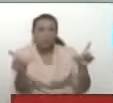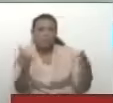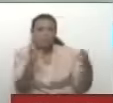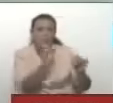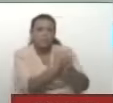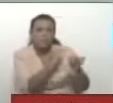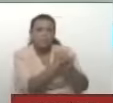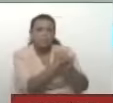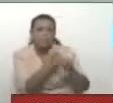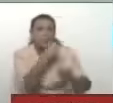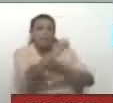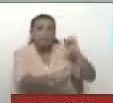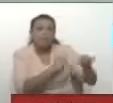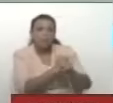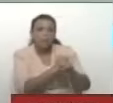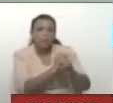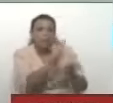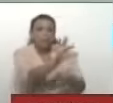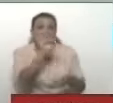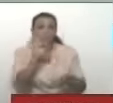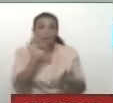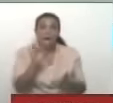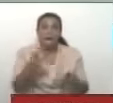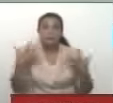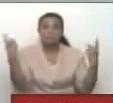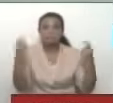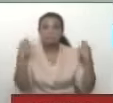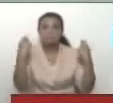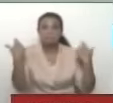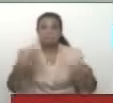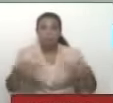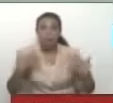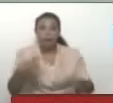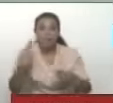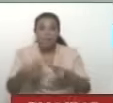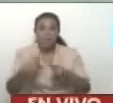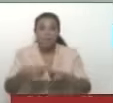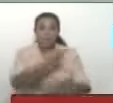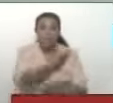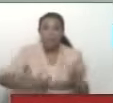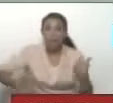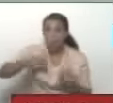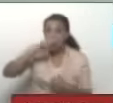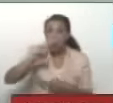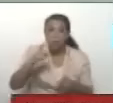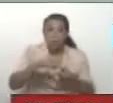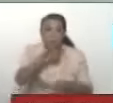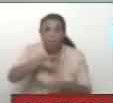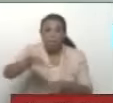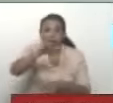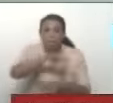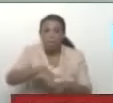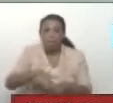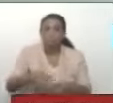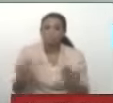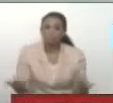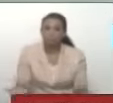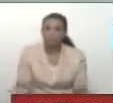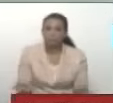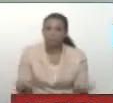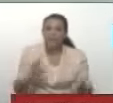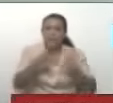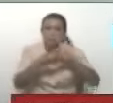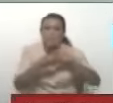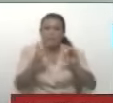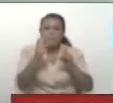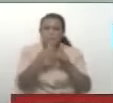comunicación internacionales que hicieron mención de este titular fuera de contexto y tendencioso, como fue Society